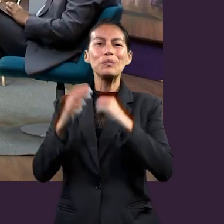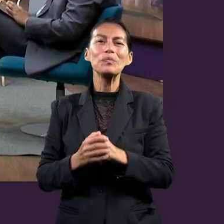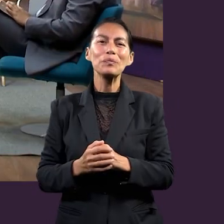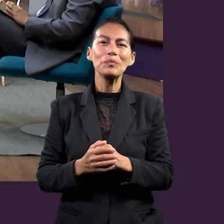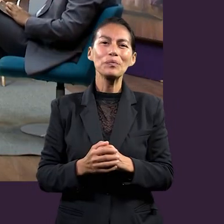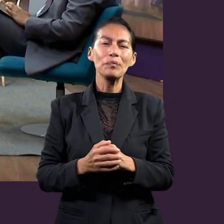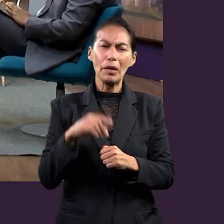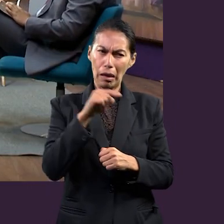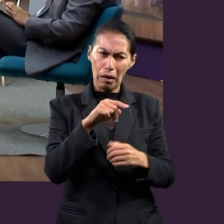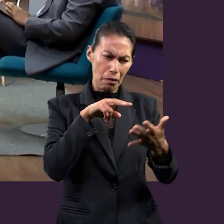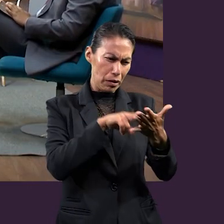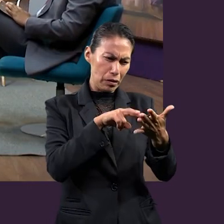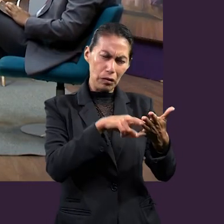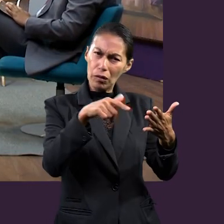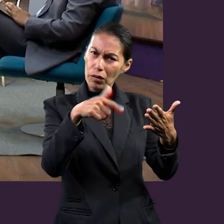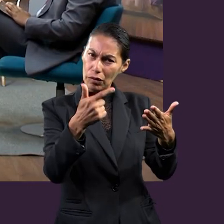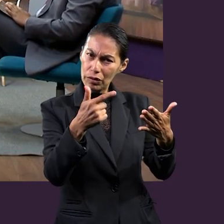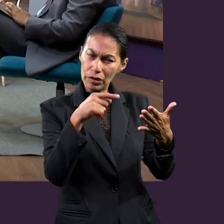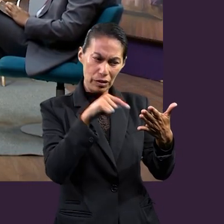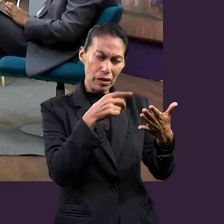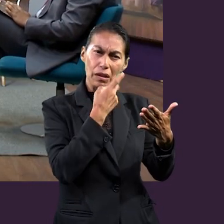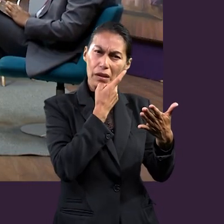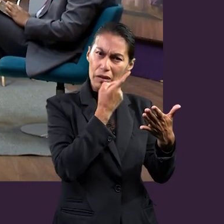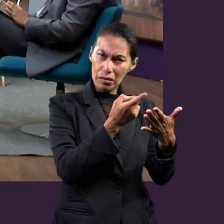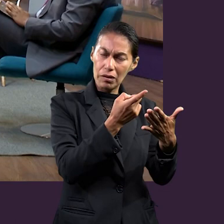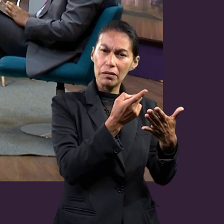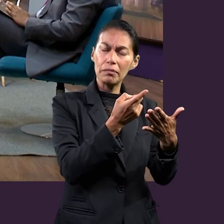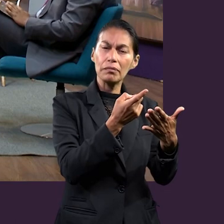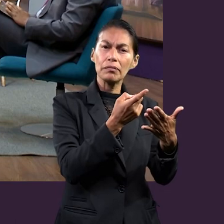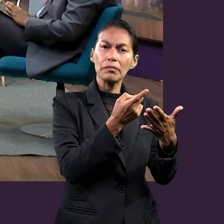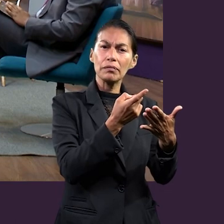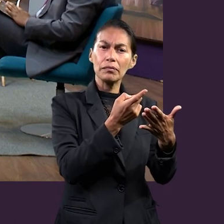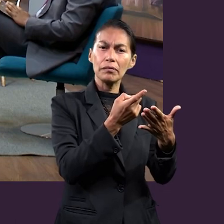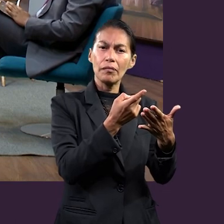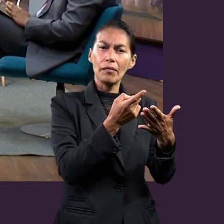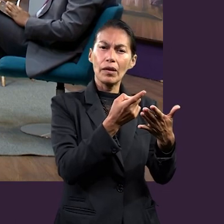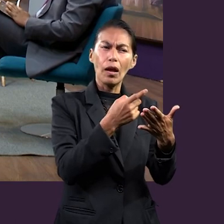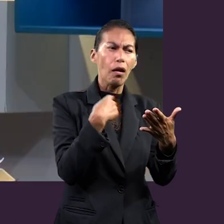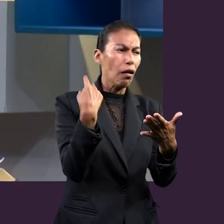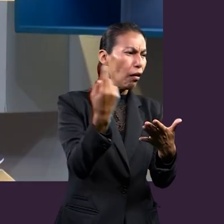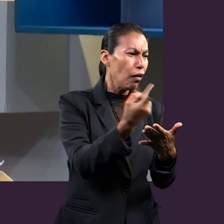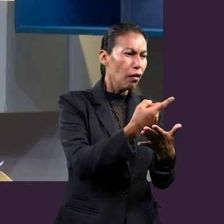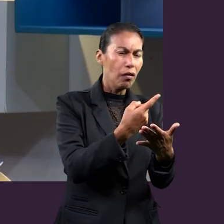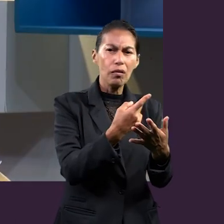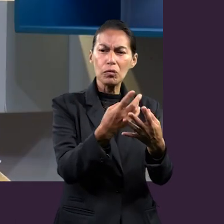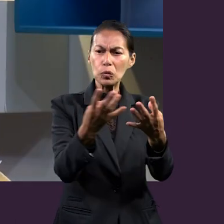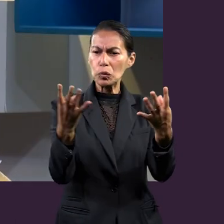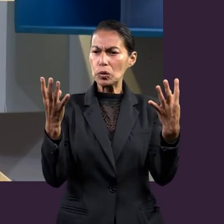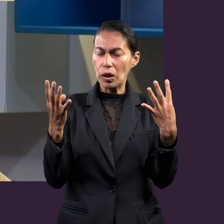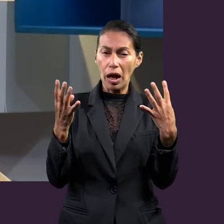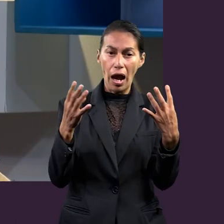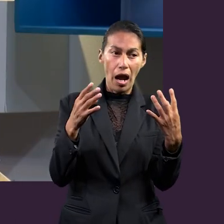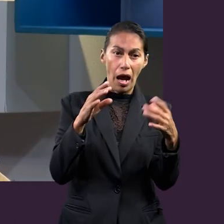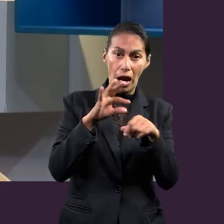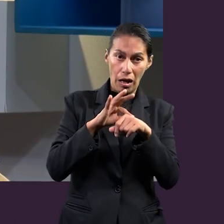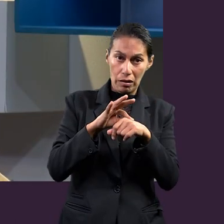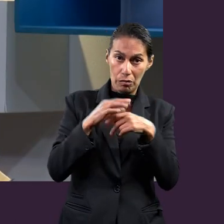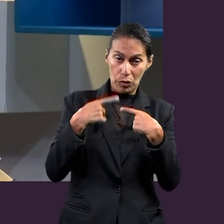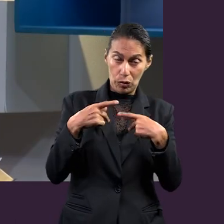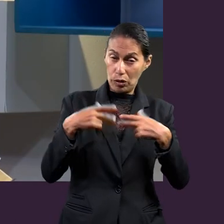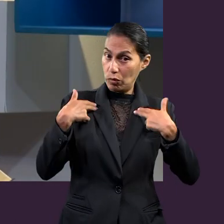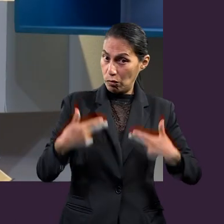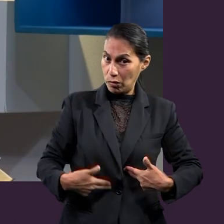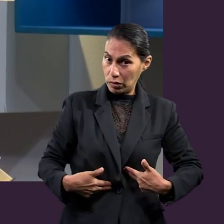el apóstol Pablo aquí en el versículo 12 presenta de una manera drástica y categórica lo que nos